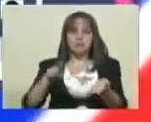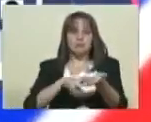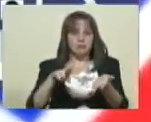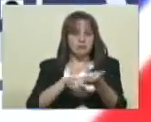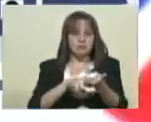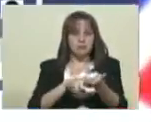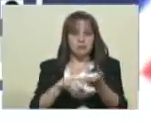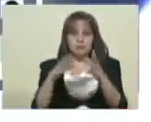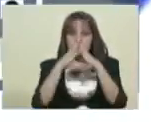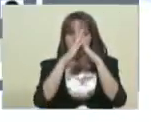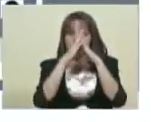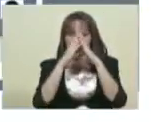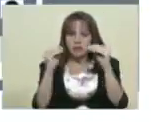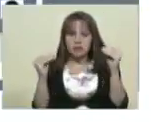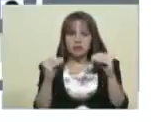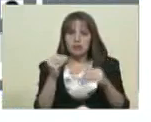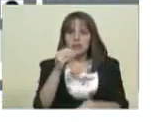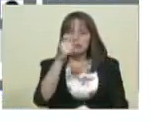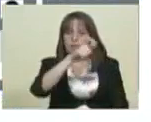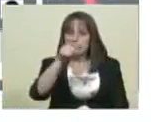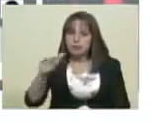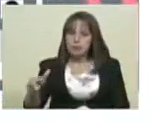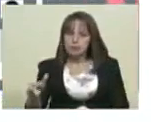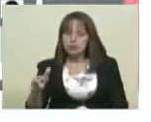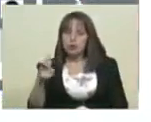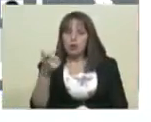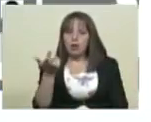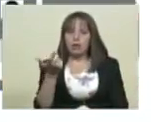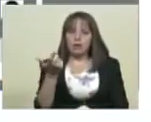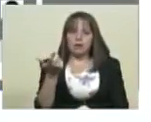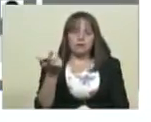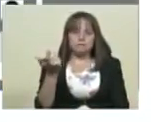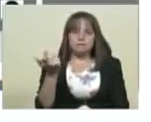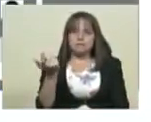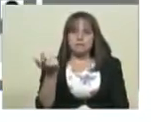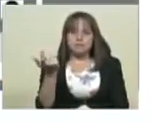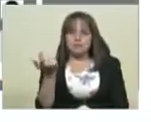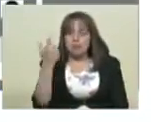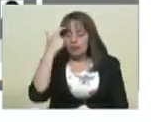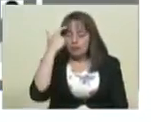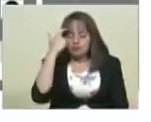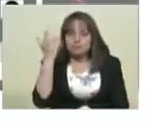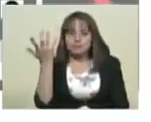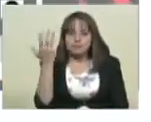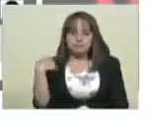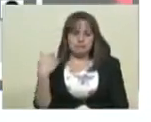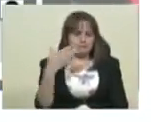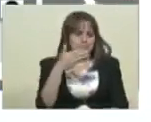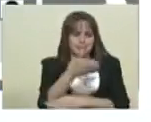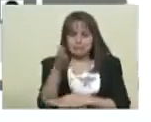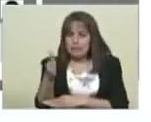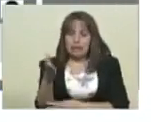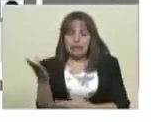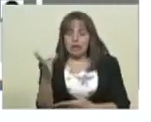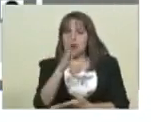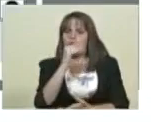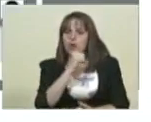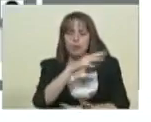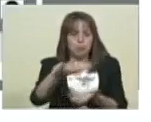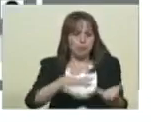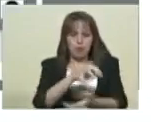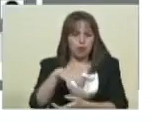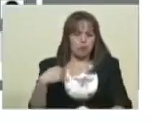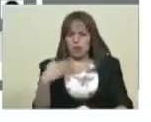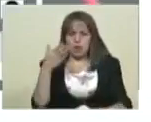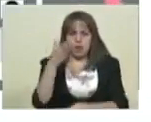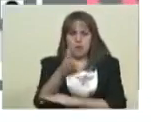que no están en esta situación que vayan a sus propios centros de votación, y